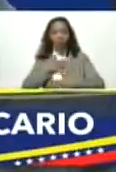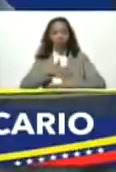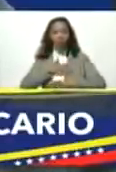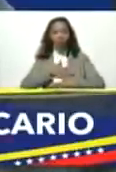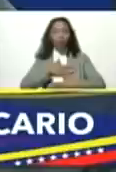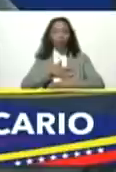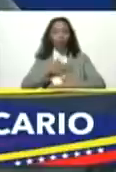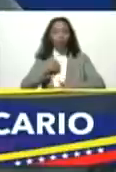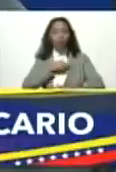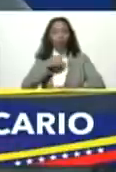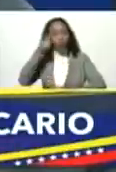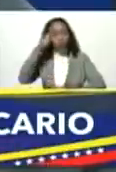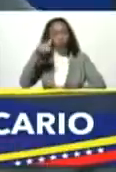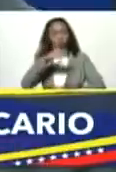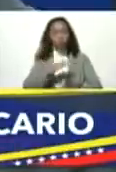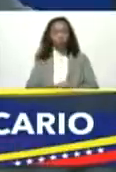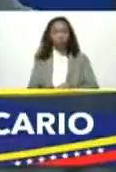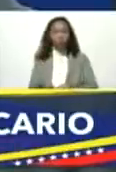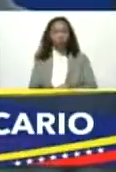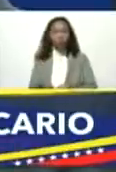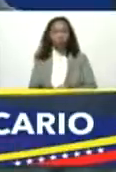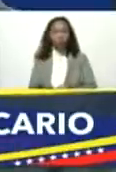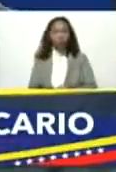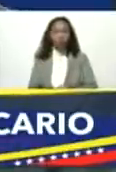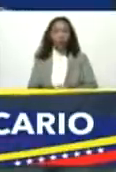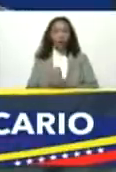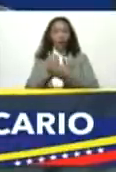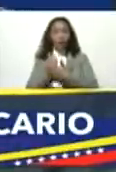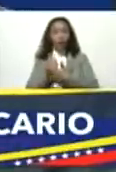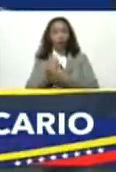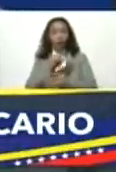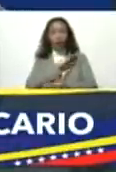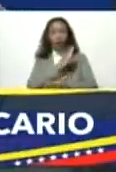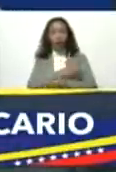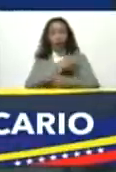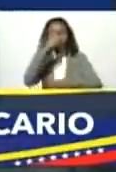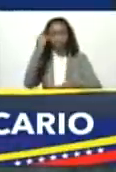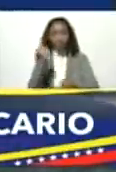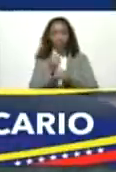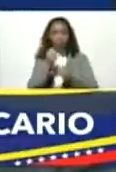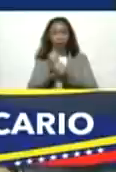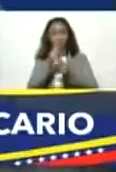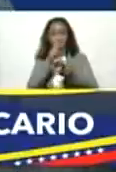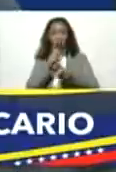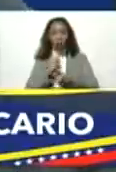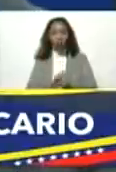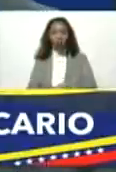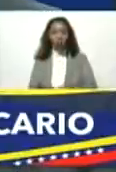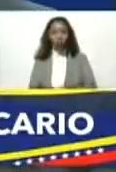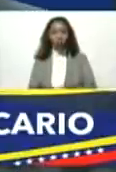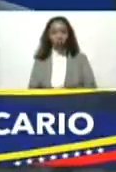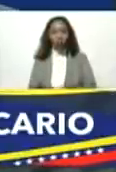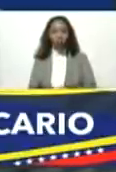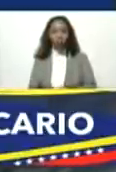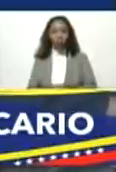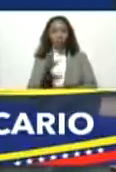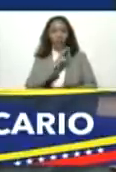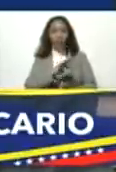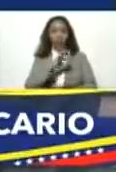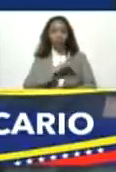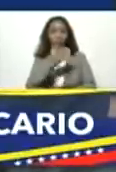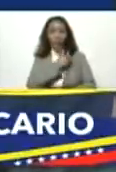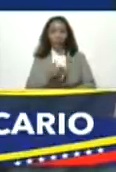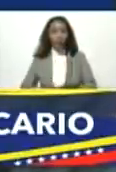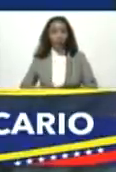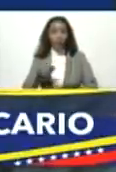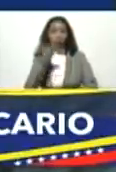de nuestro pueblo que sirva para fortalecer el trabajo de la banca señor presidente con